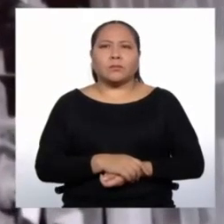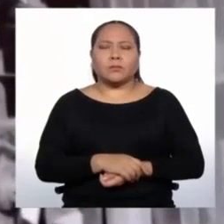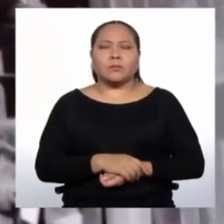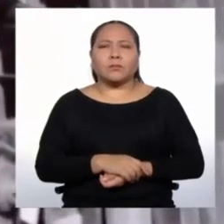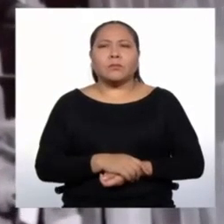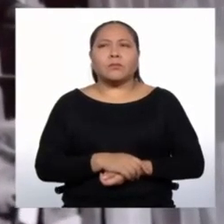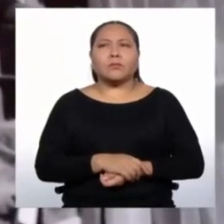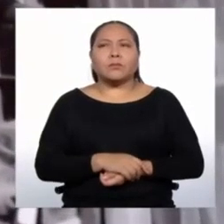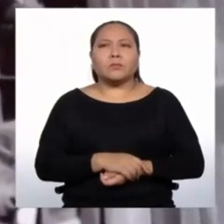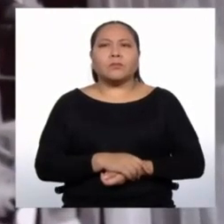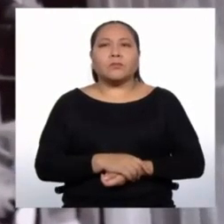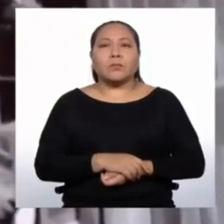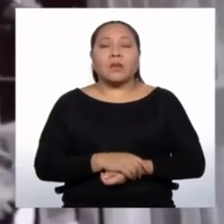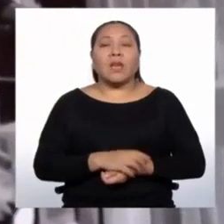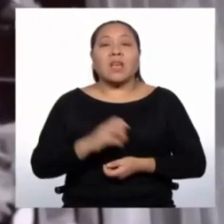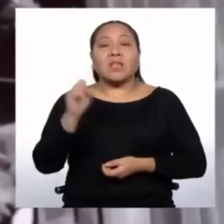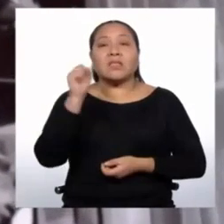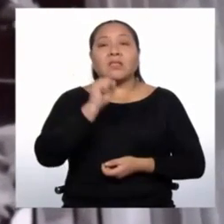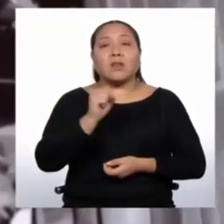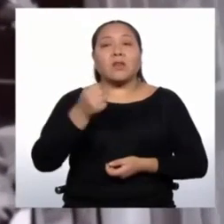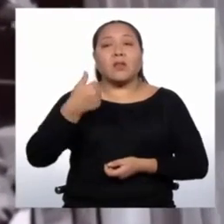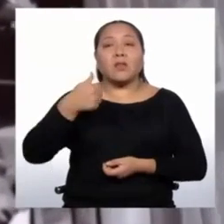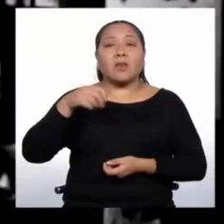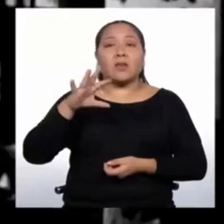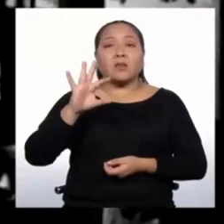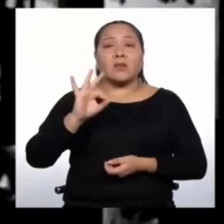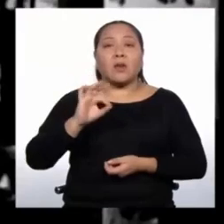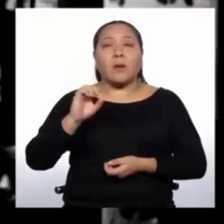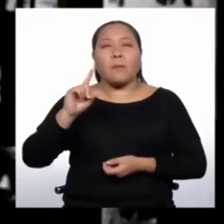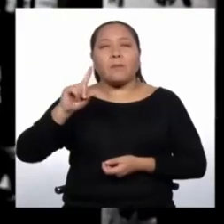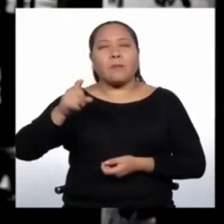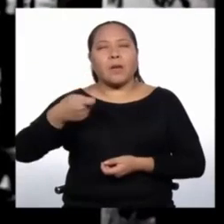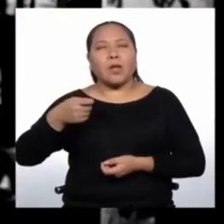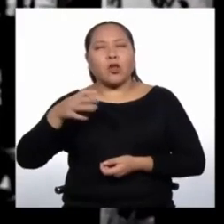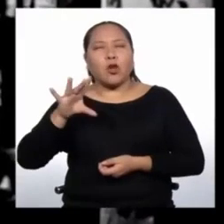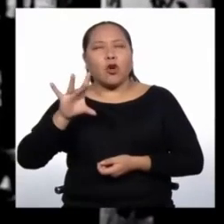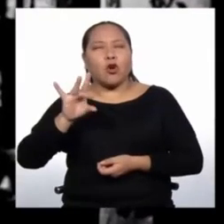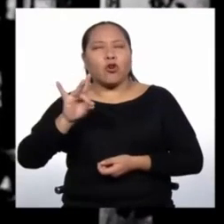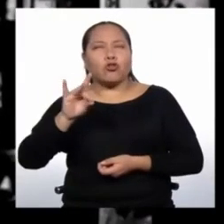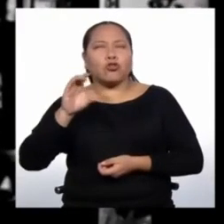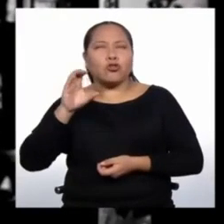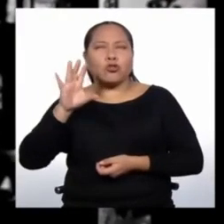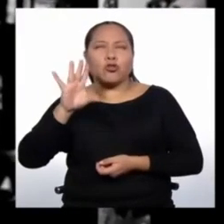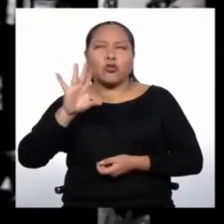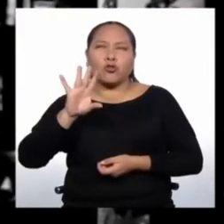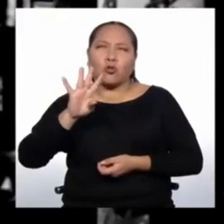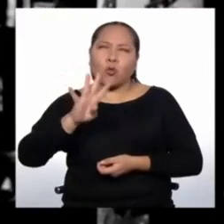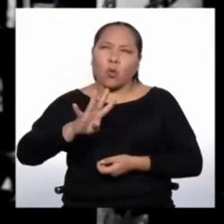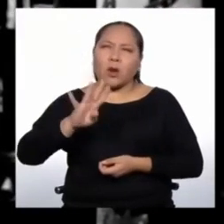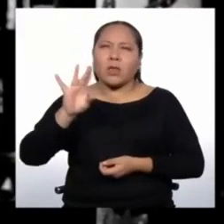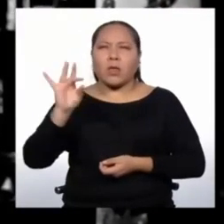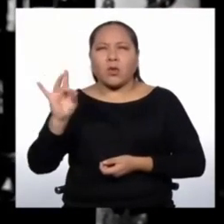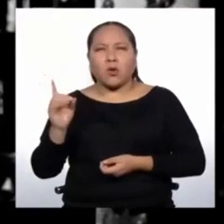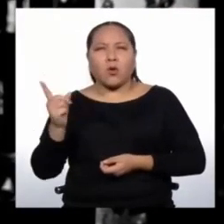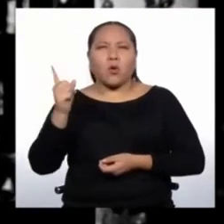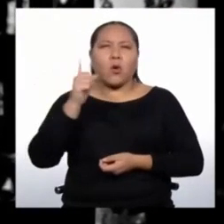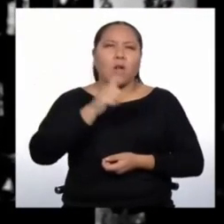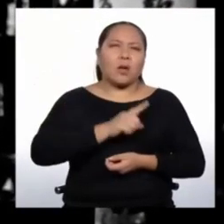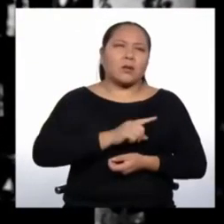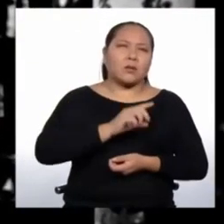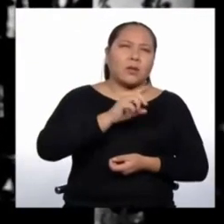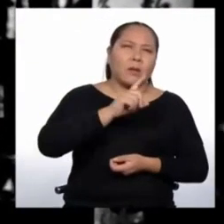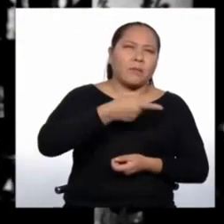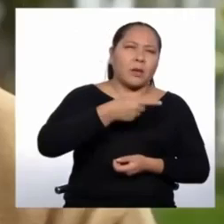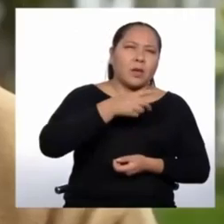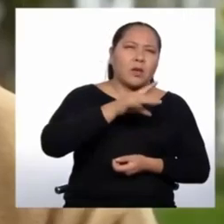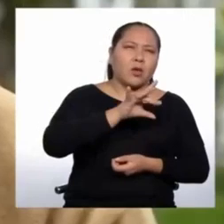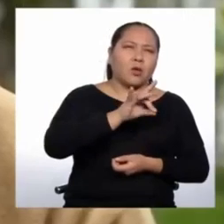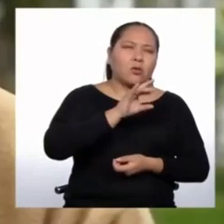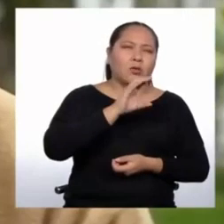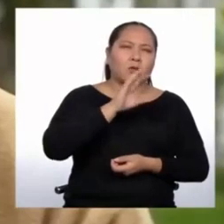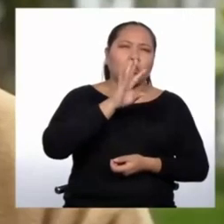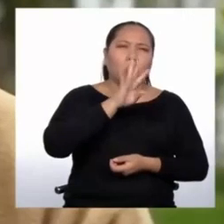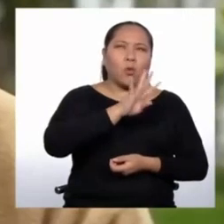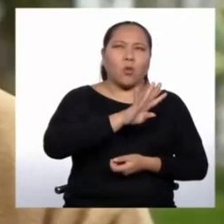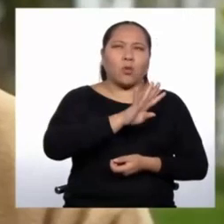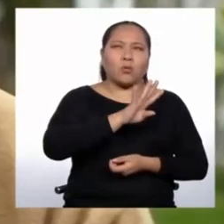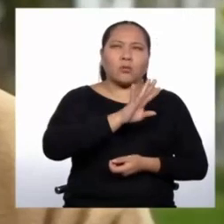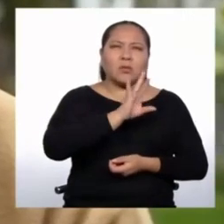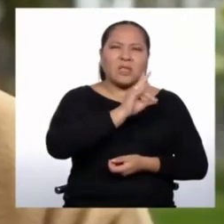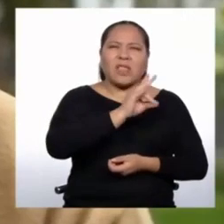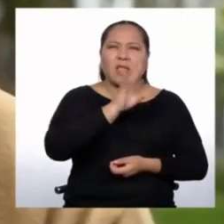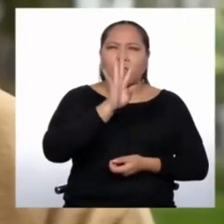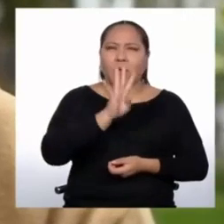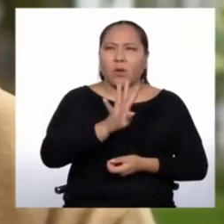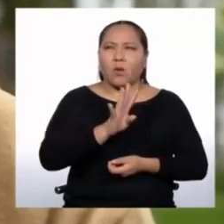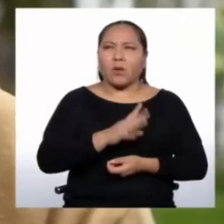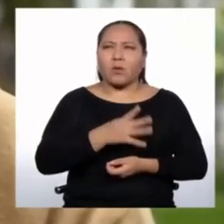En el siglo XIX, entre 1848 y 74, o un lapso de un cuarto de siglo, llegaron